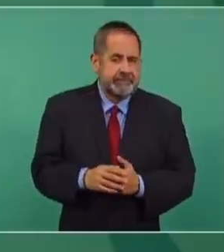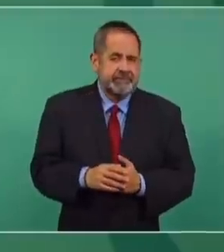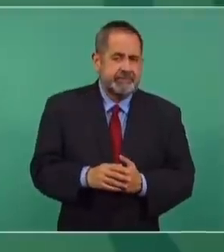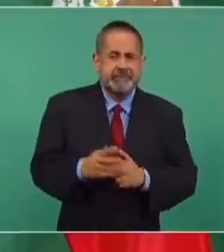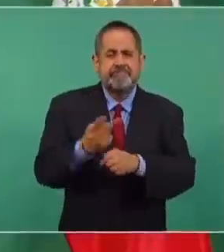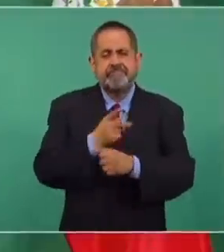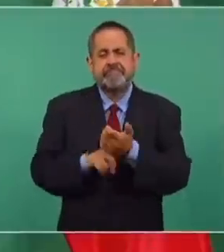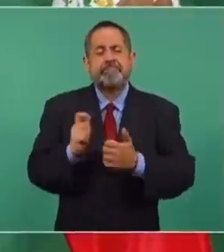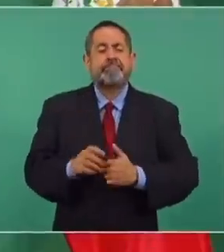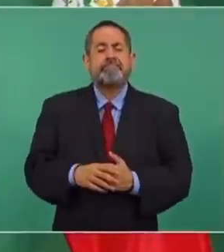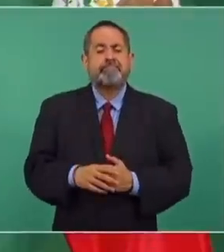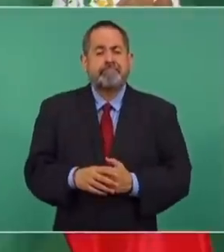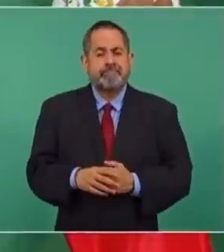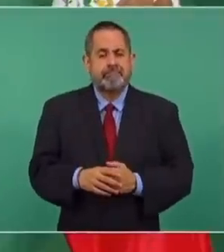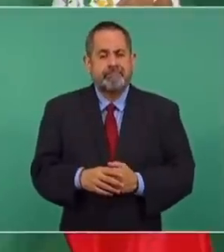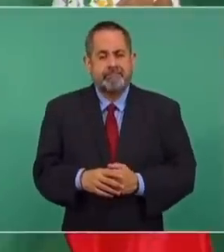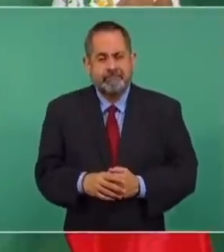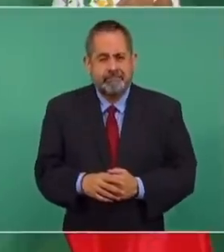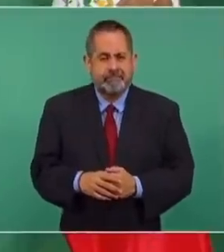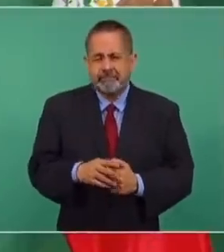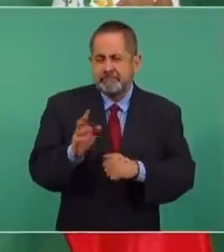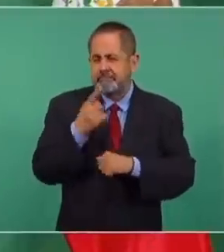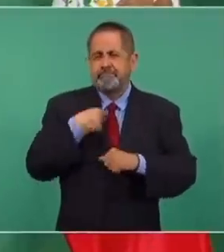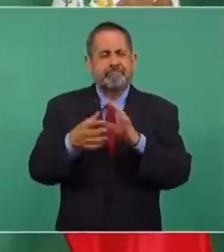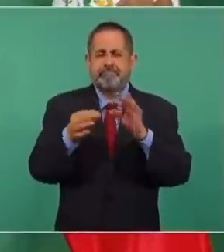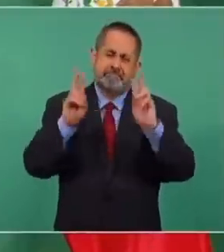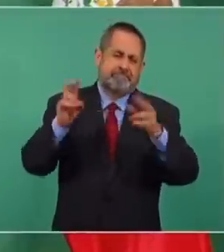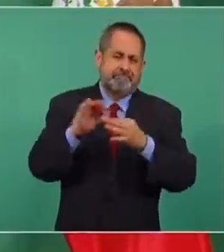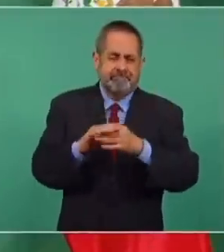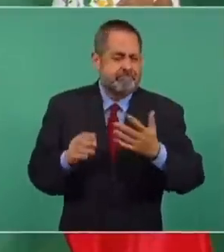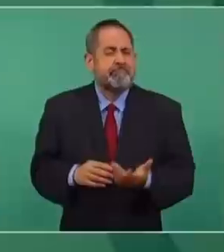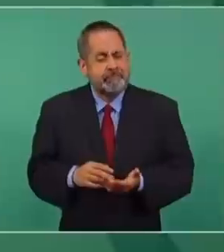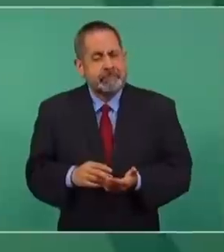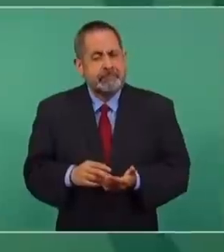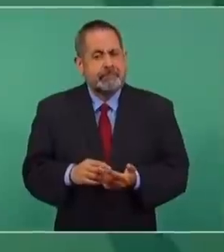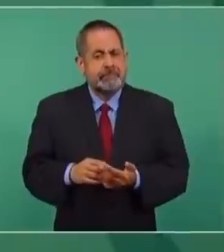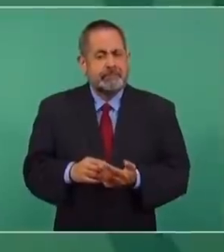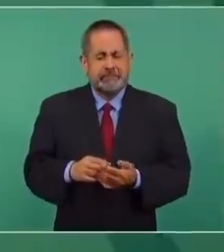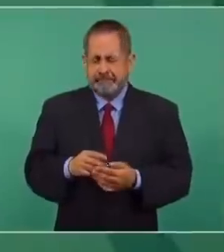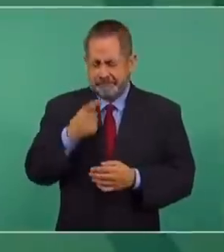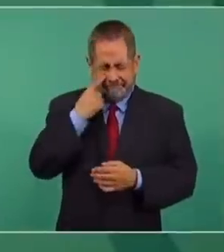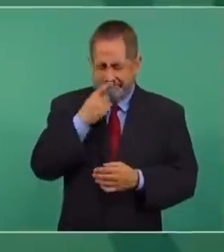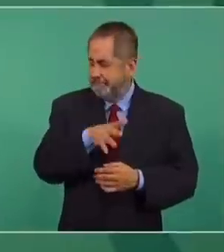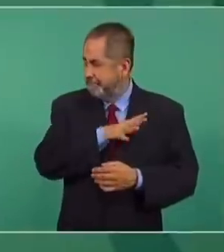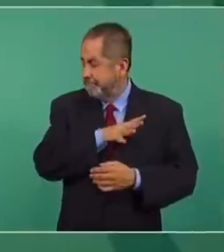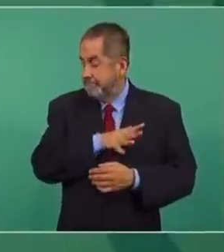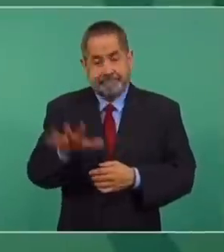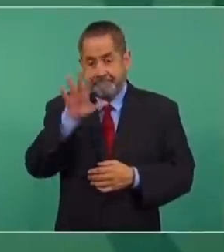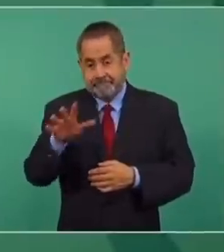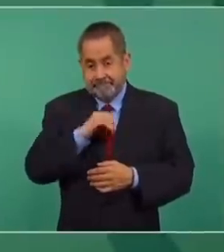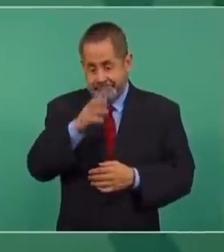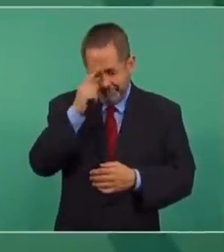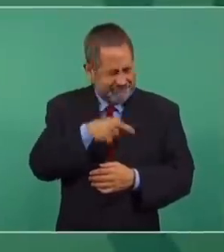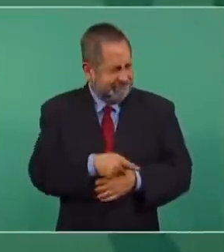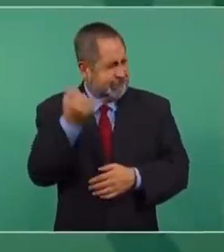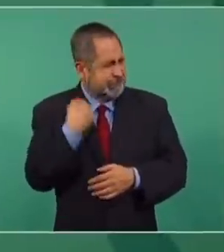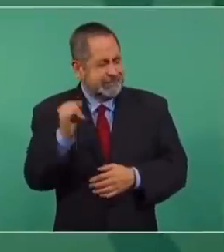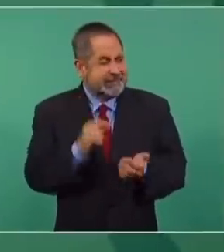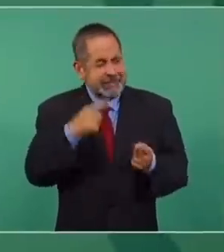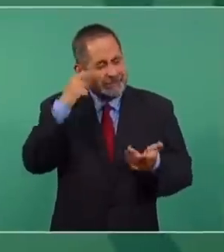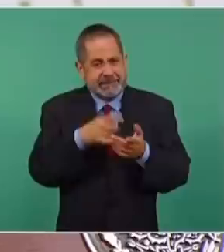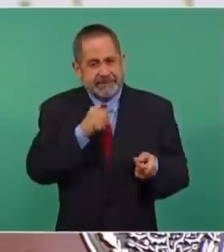¿qué está sucediendo? ¿Por qué también trato el tema? Porque de manera increíble, hasta surrealista,